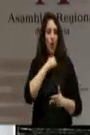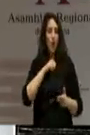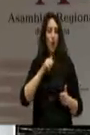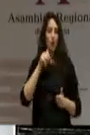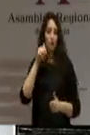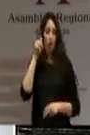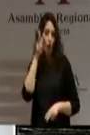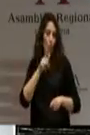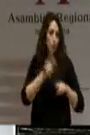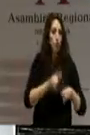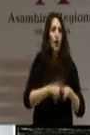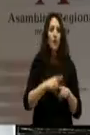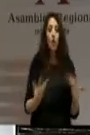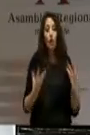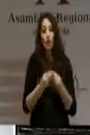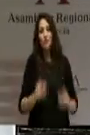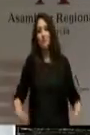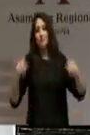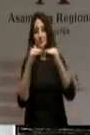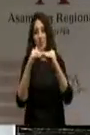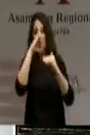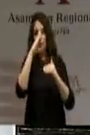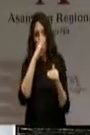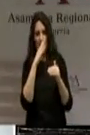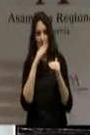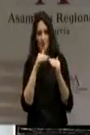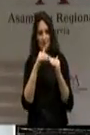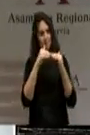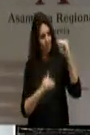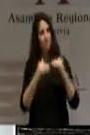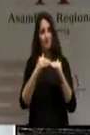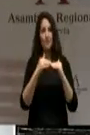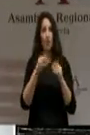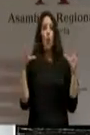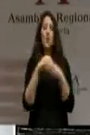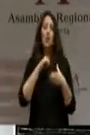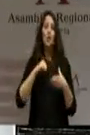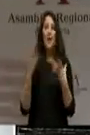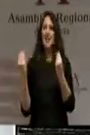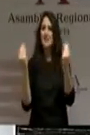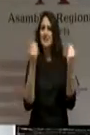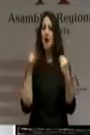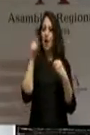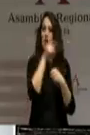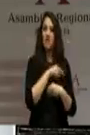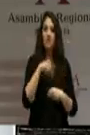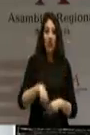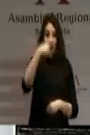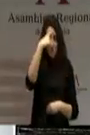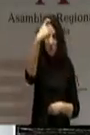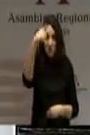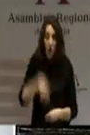con los heterosexuales. Se ha hablado de muchas comunidades autónomas. Nadie se ha acordado de que había un debate de investidura,